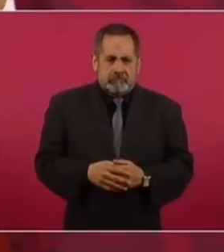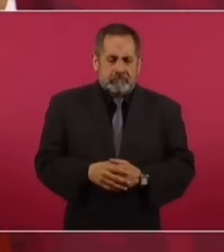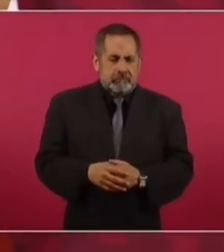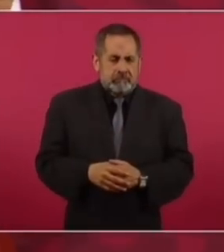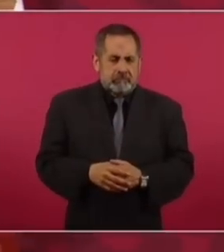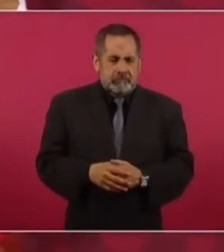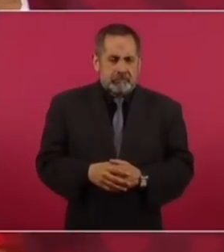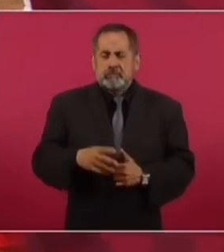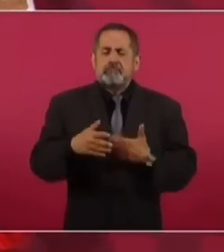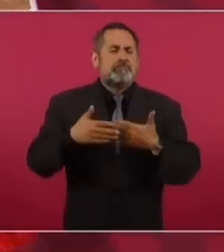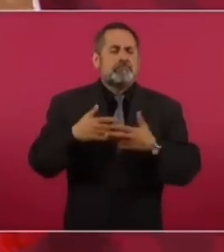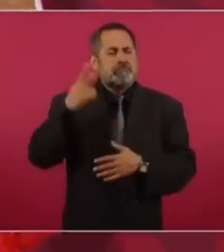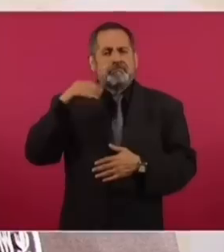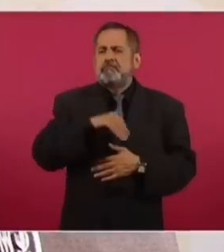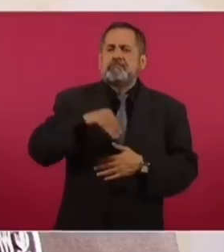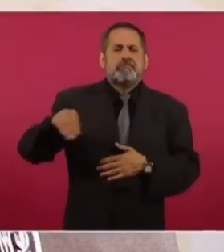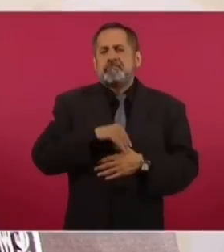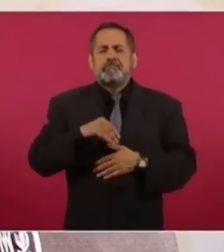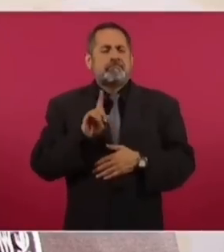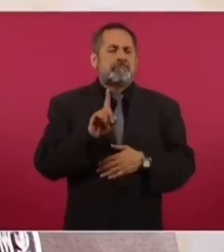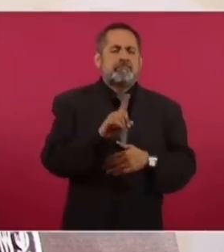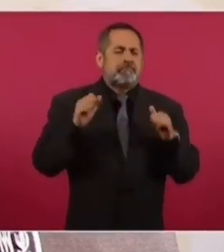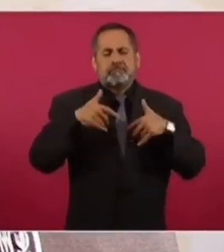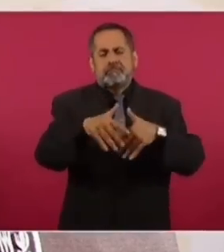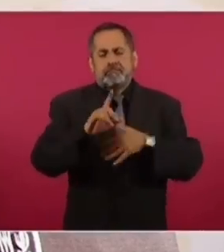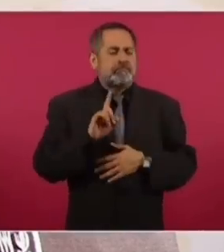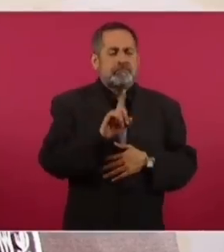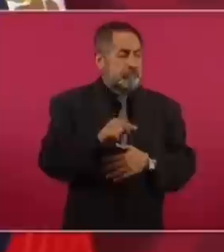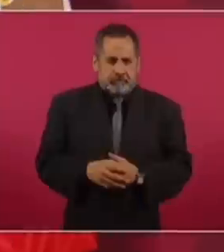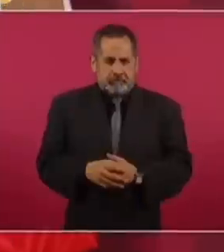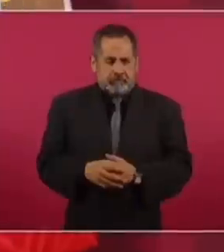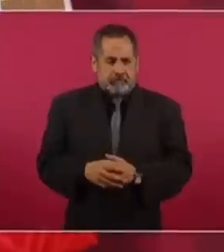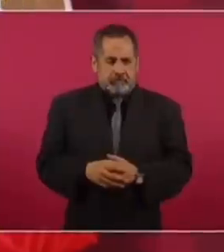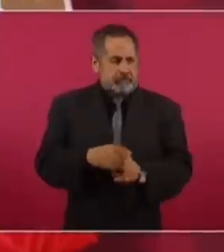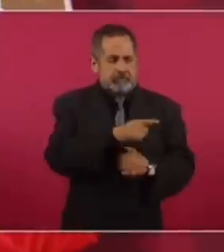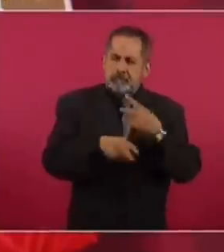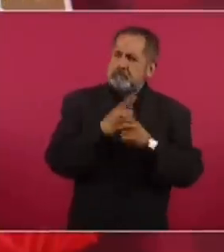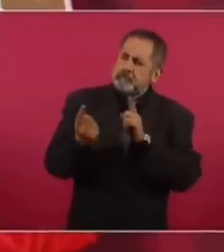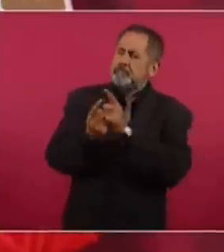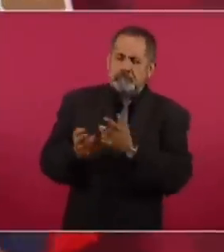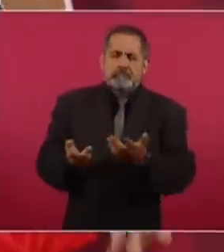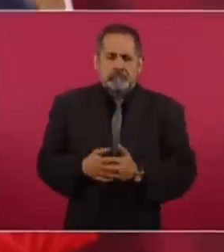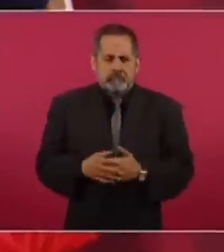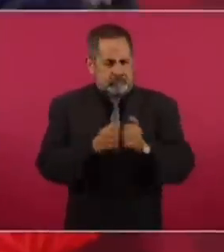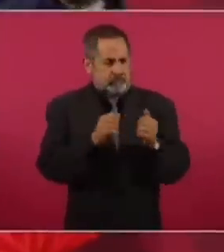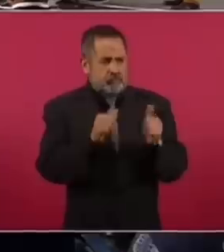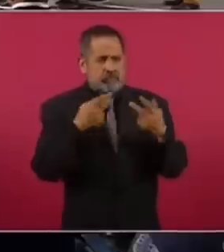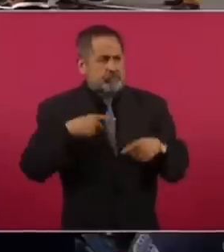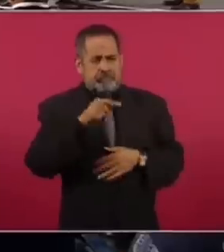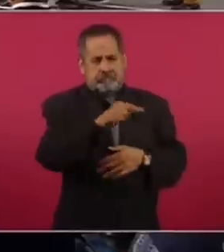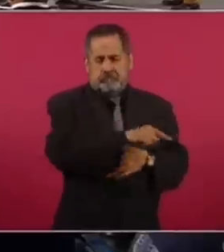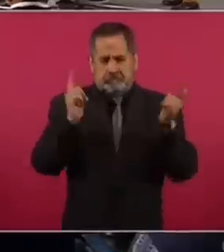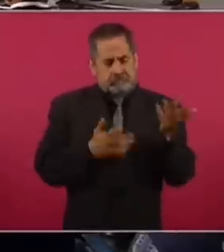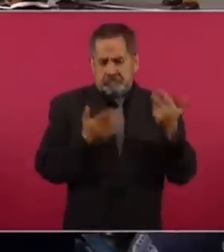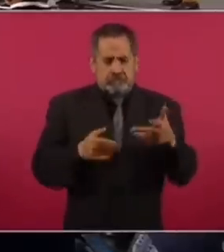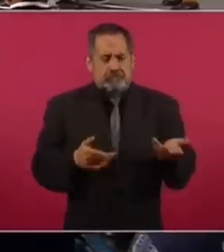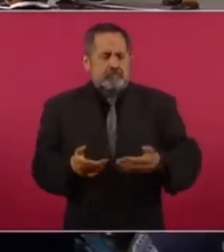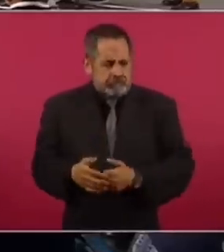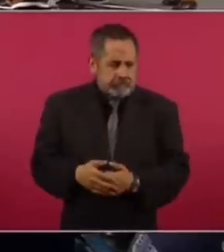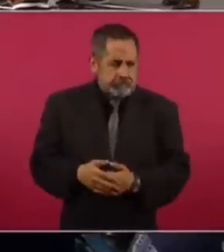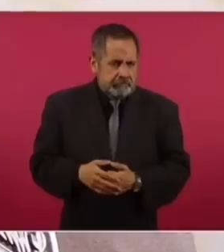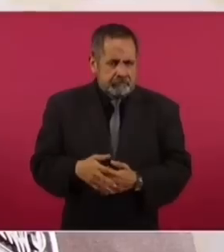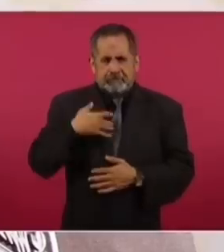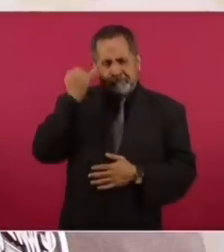Que voy yo a una gira y ella va a encontrarme junto con otros, es un acto público. Entonces,